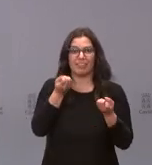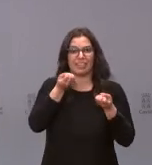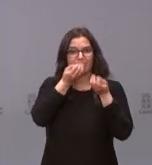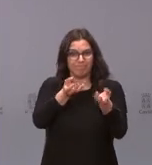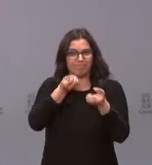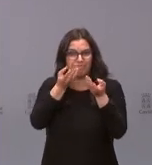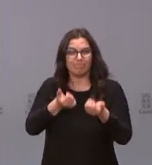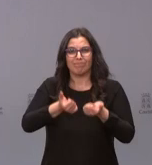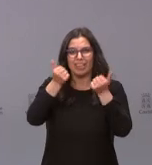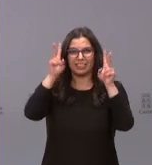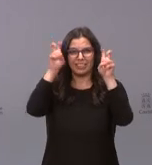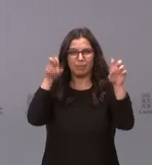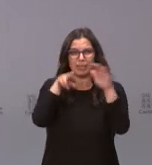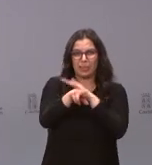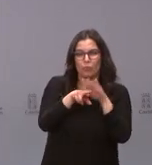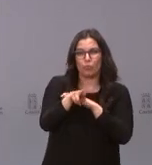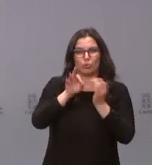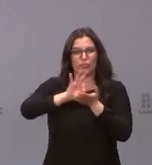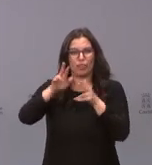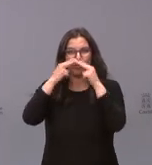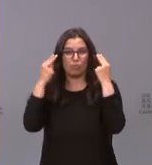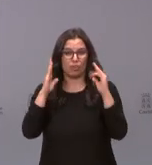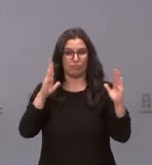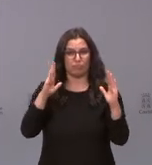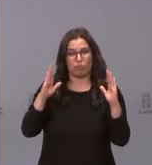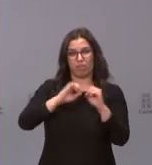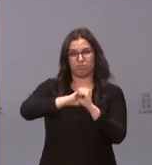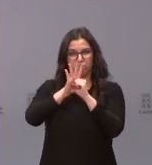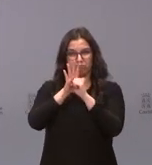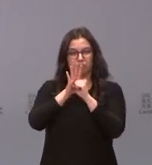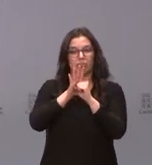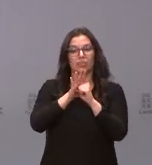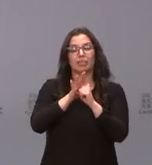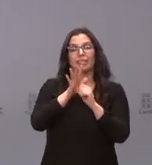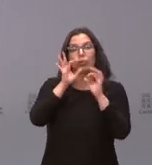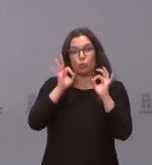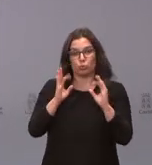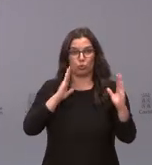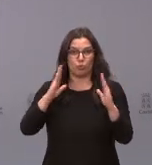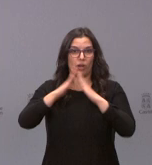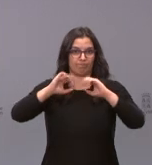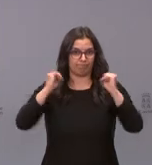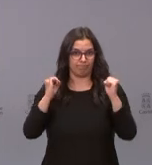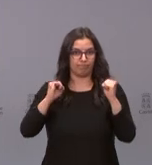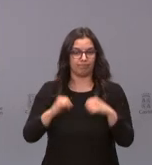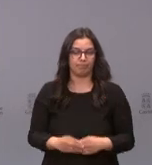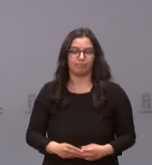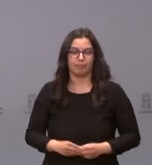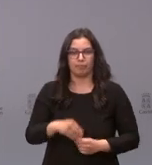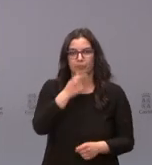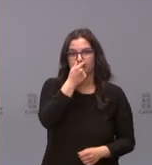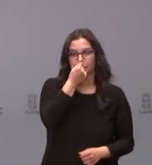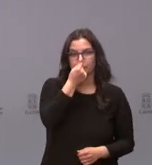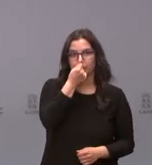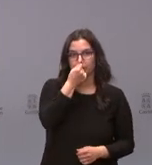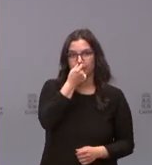sobre recursos y servicios públicos en plena pandemia del COVID-19 y durante el confinamiento. También queremos